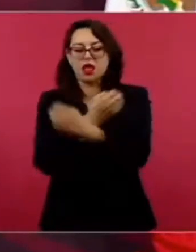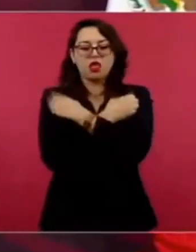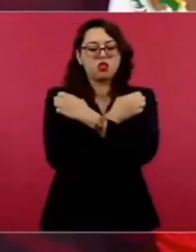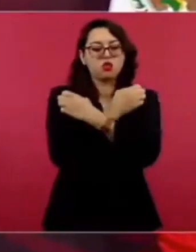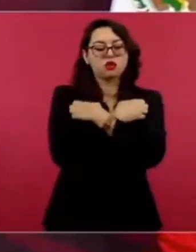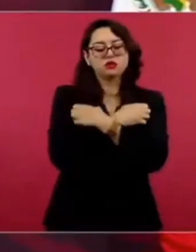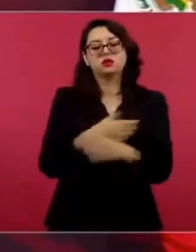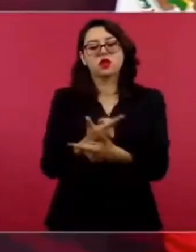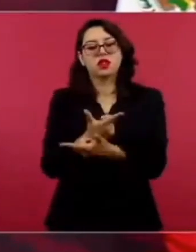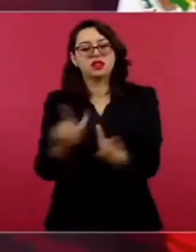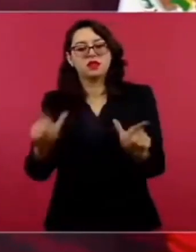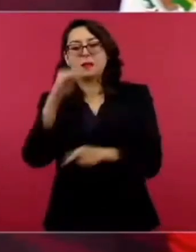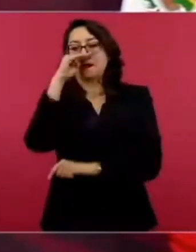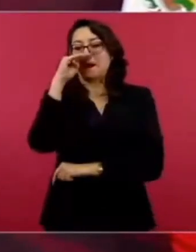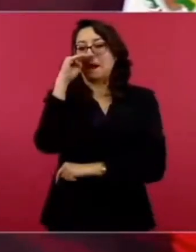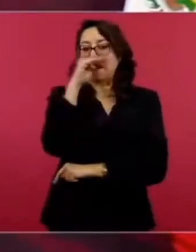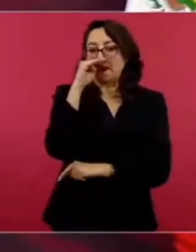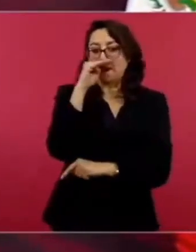de calidad,